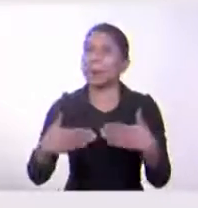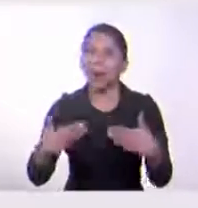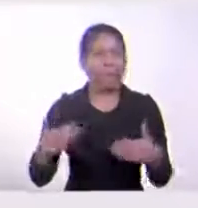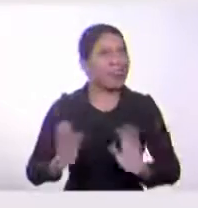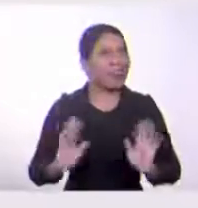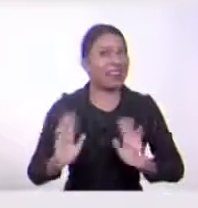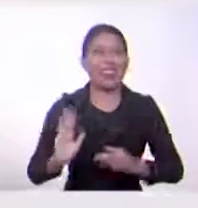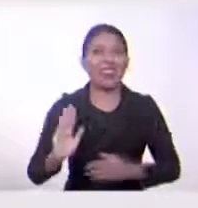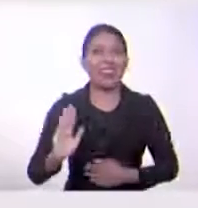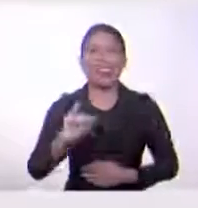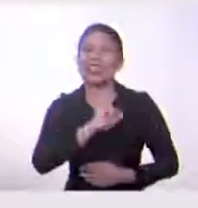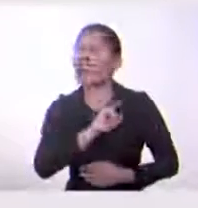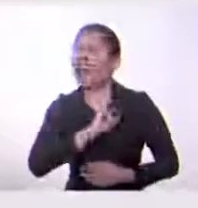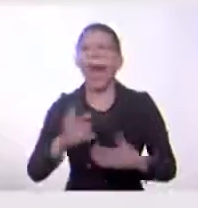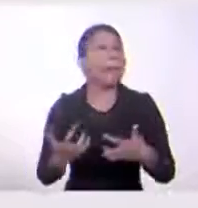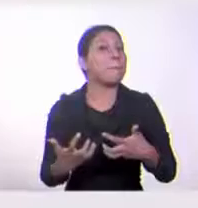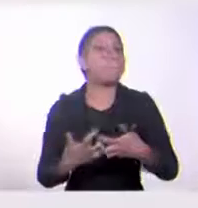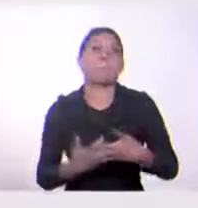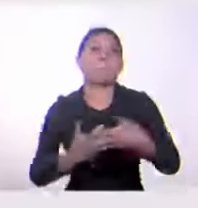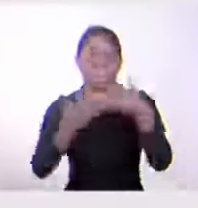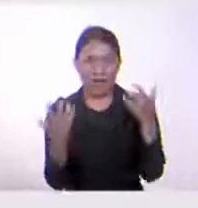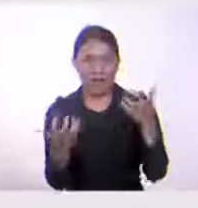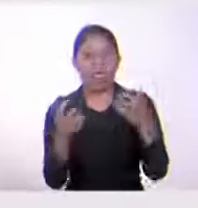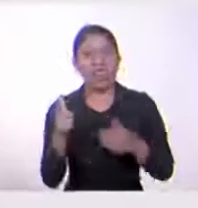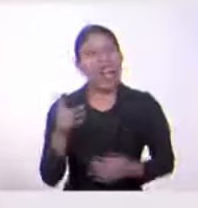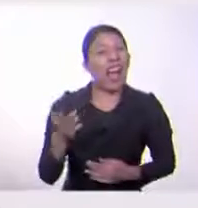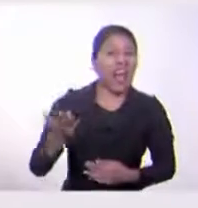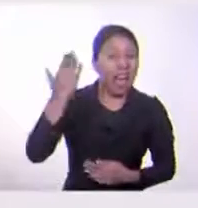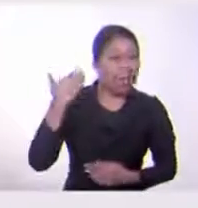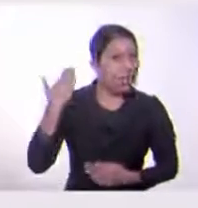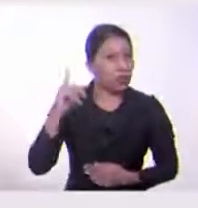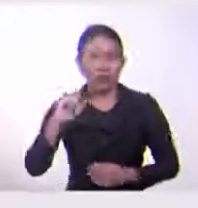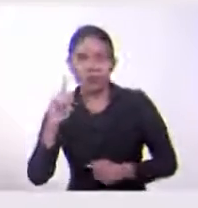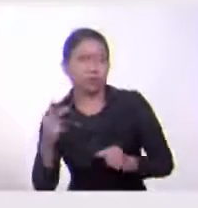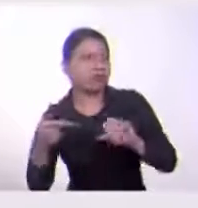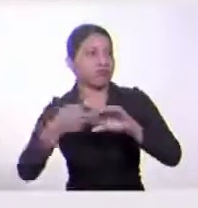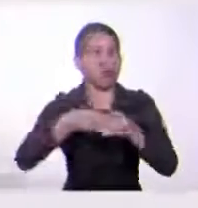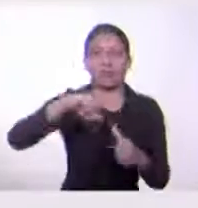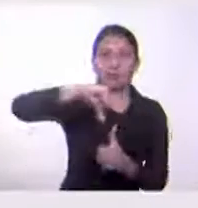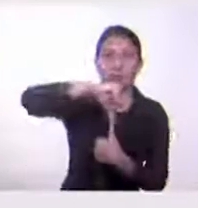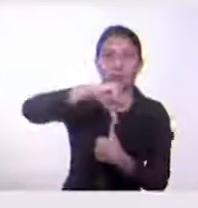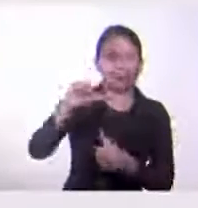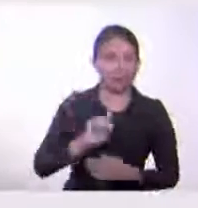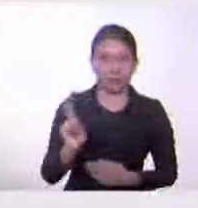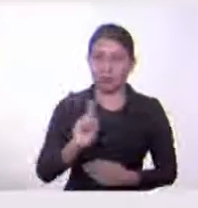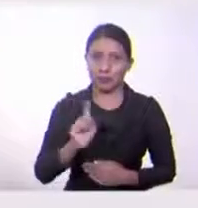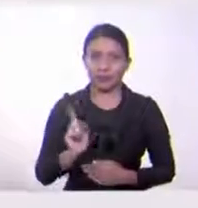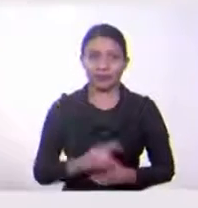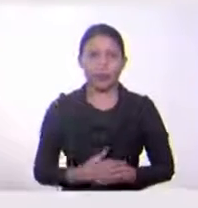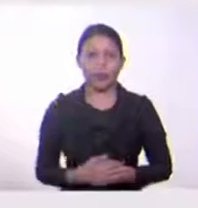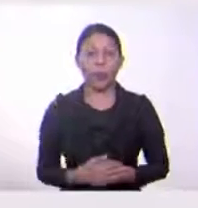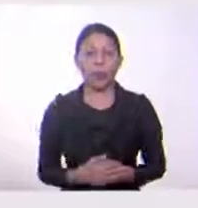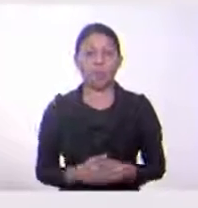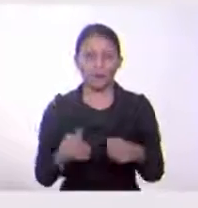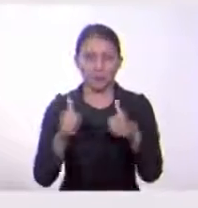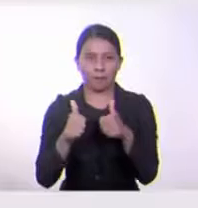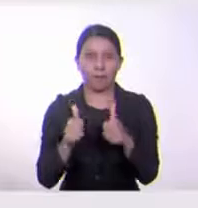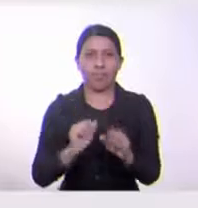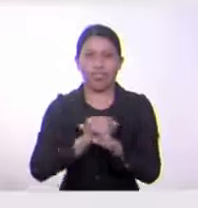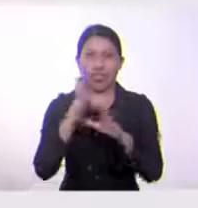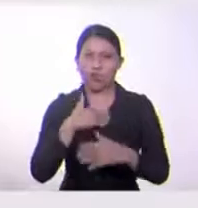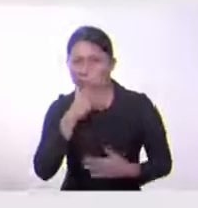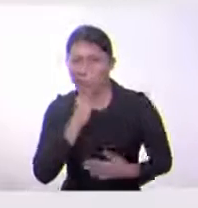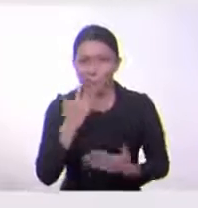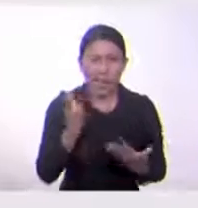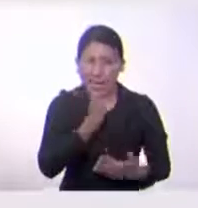su identidad, pero para ese momento no participan, ¿verdad? No participan en la independencia. Ok, ahí está despejada la